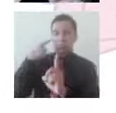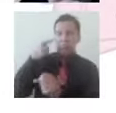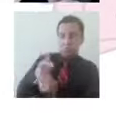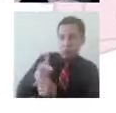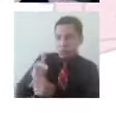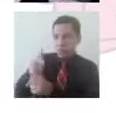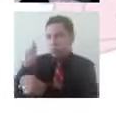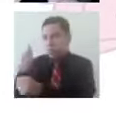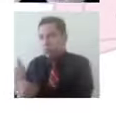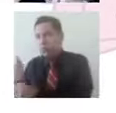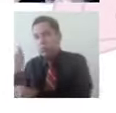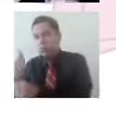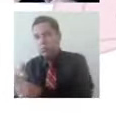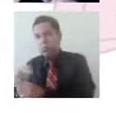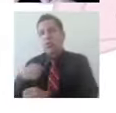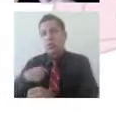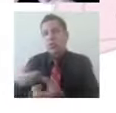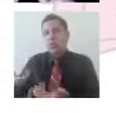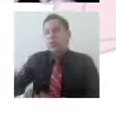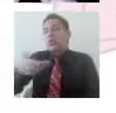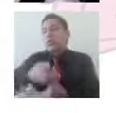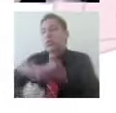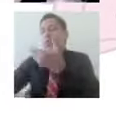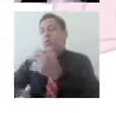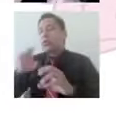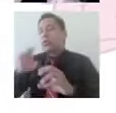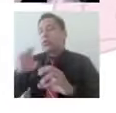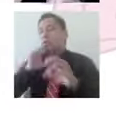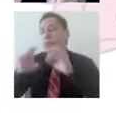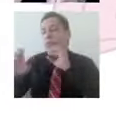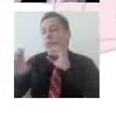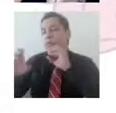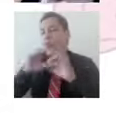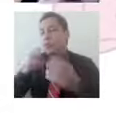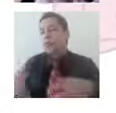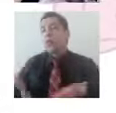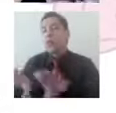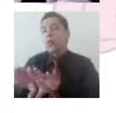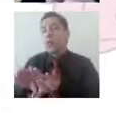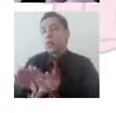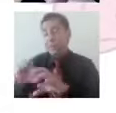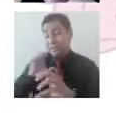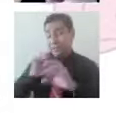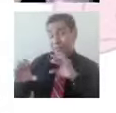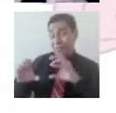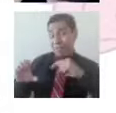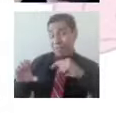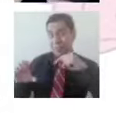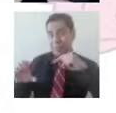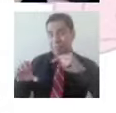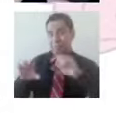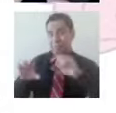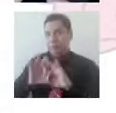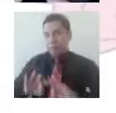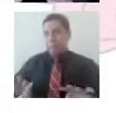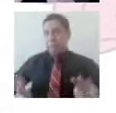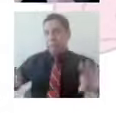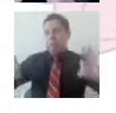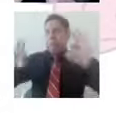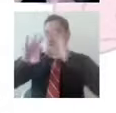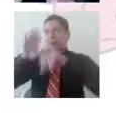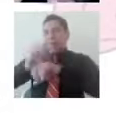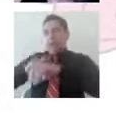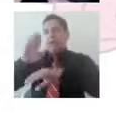en donde la comunicación va a formar un elemento básico para poder relacionarnos de maneras